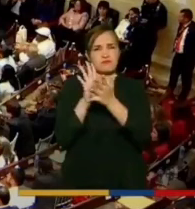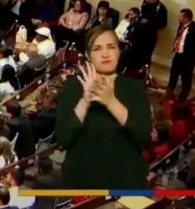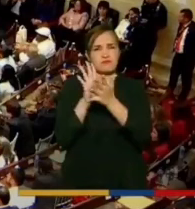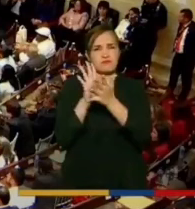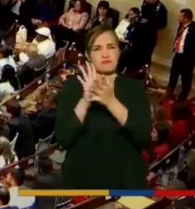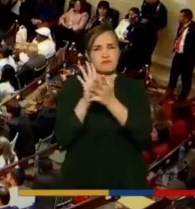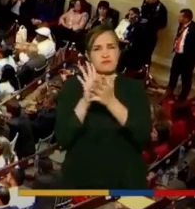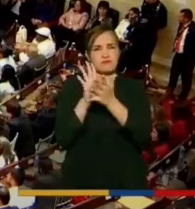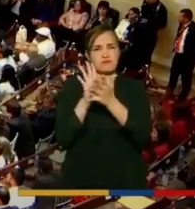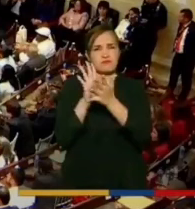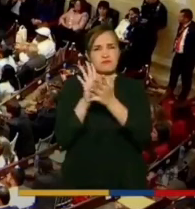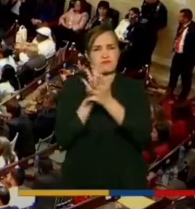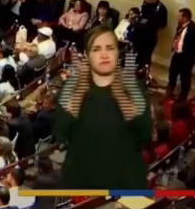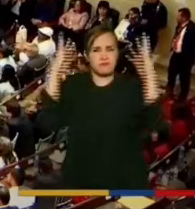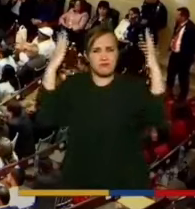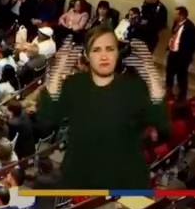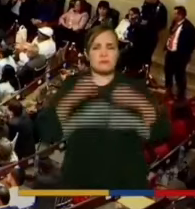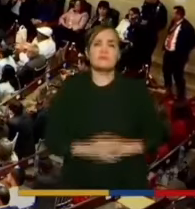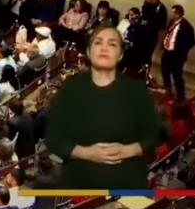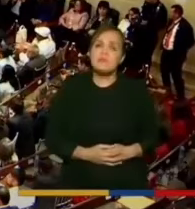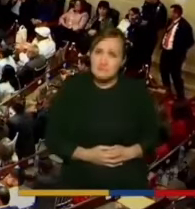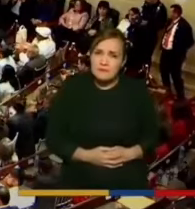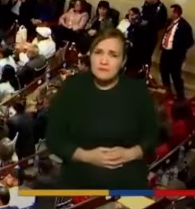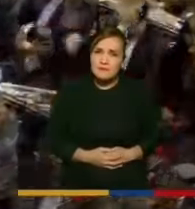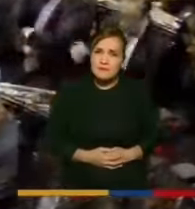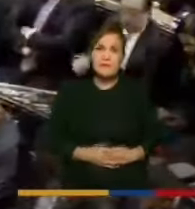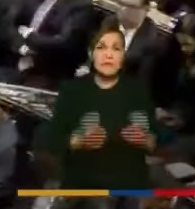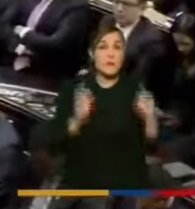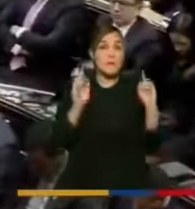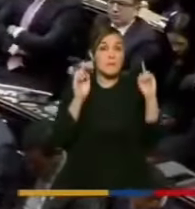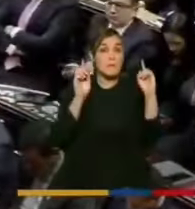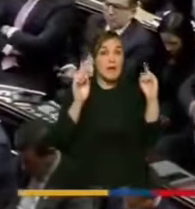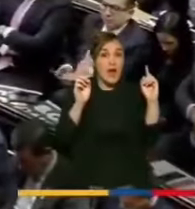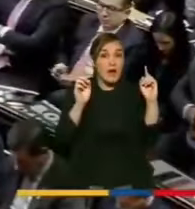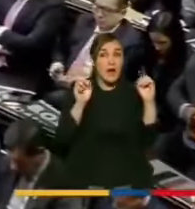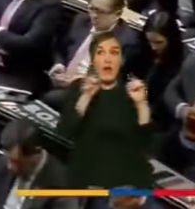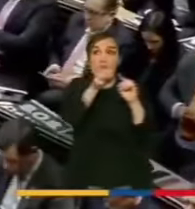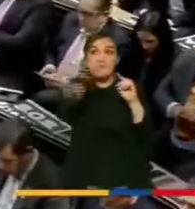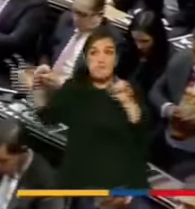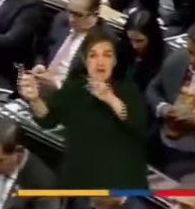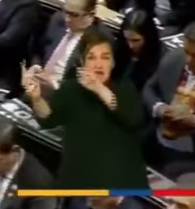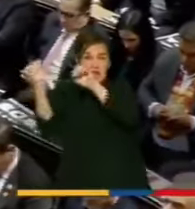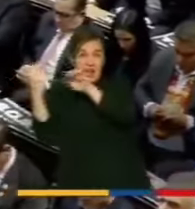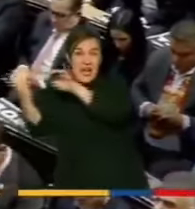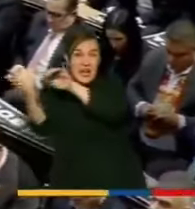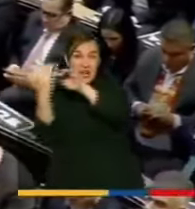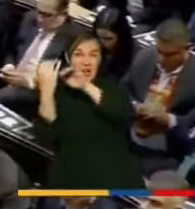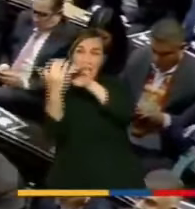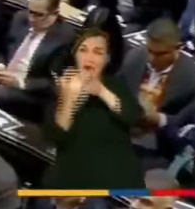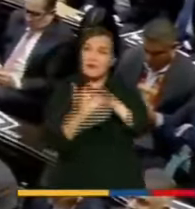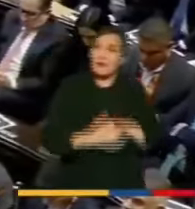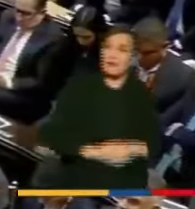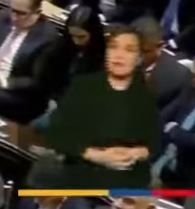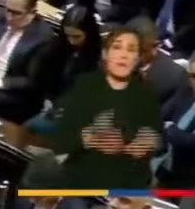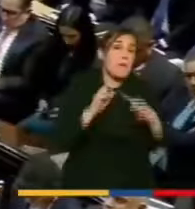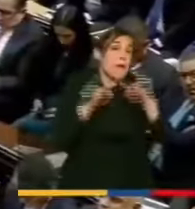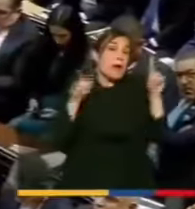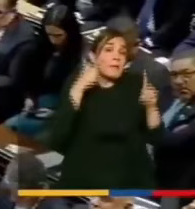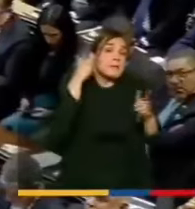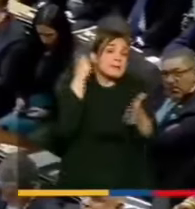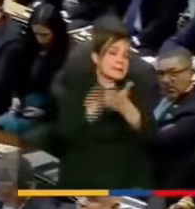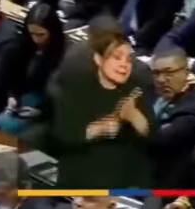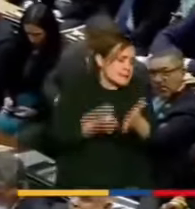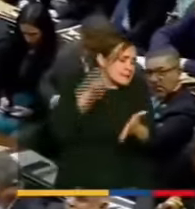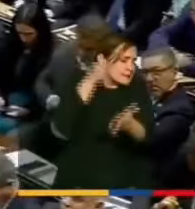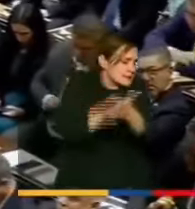pero bueno. Yo, ello no descalifica que lo intentemos una y